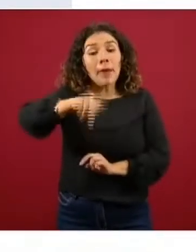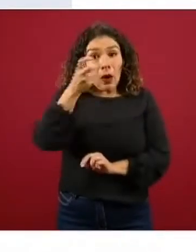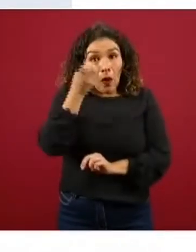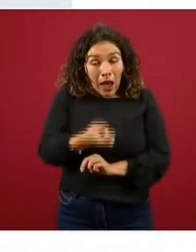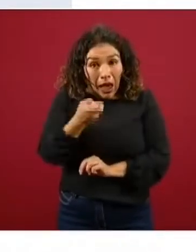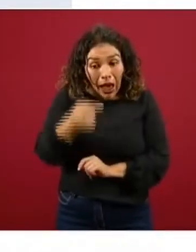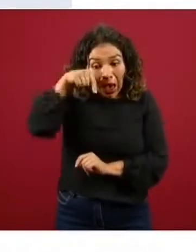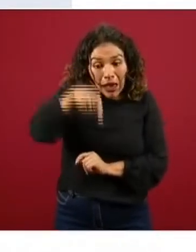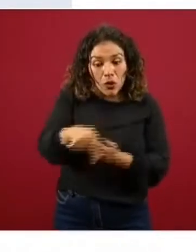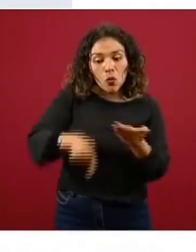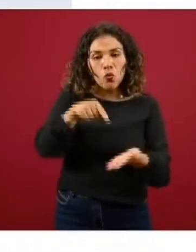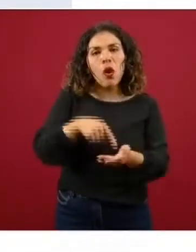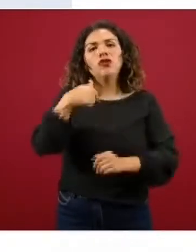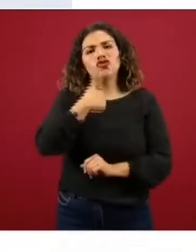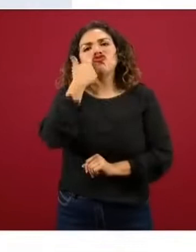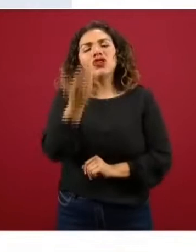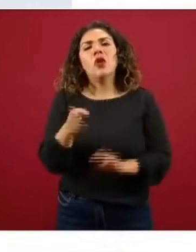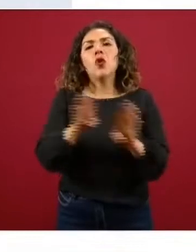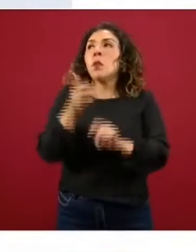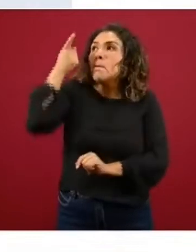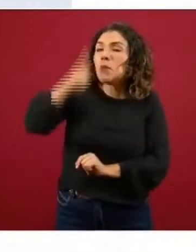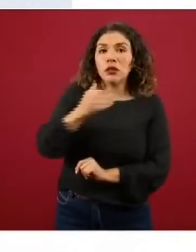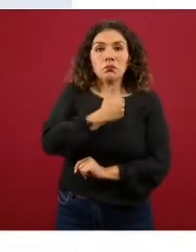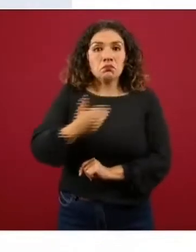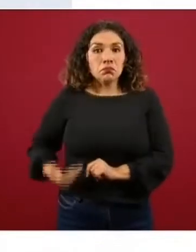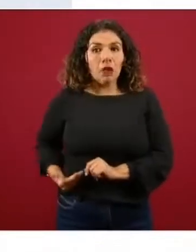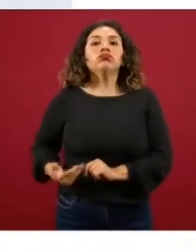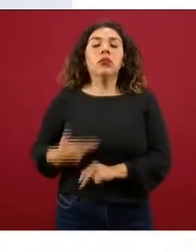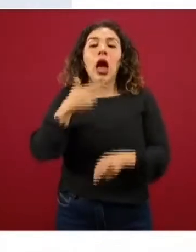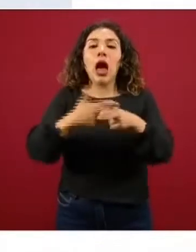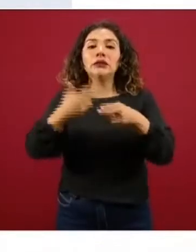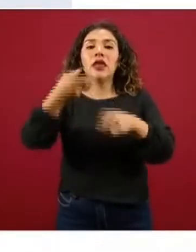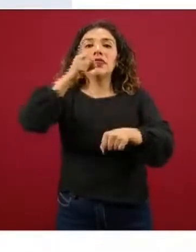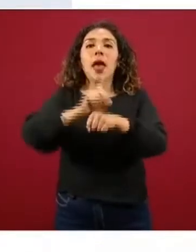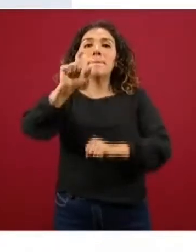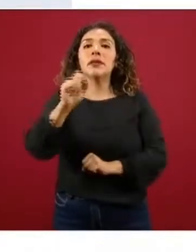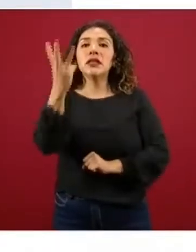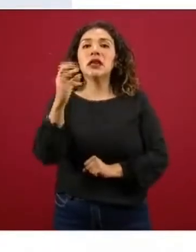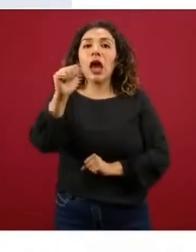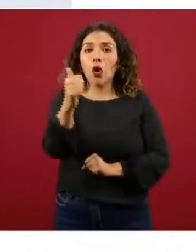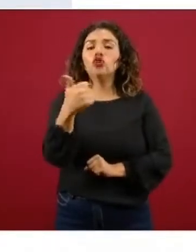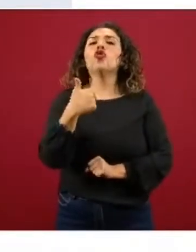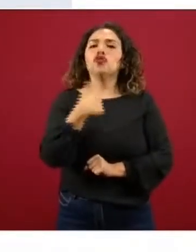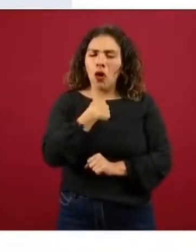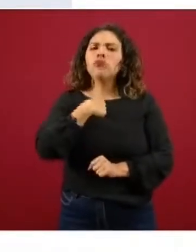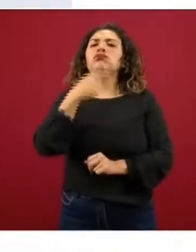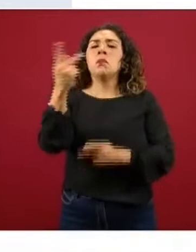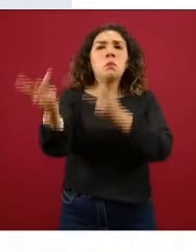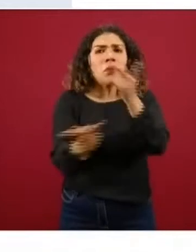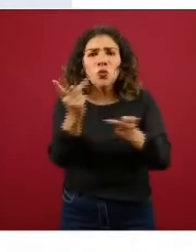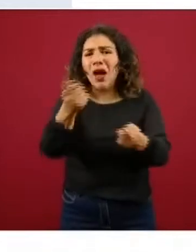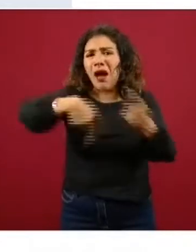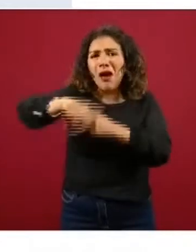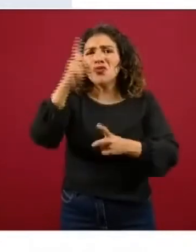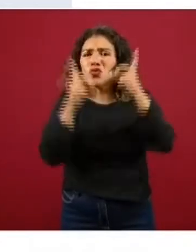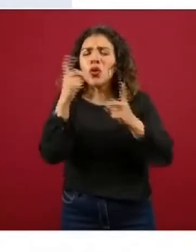queremos estar por instrucciones del señor presidente hasta el día 23 de agosto resolviendo el mayor número